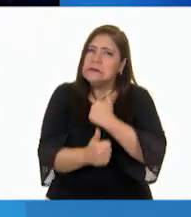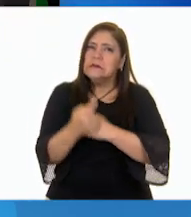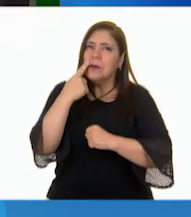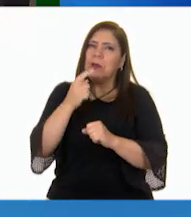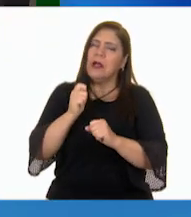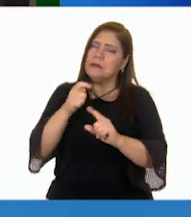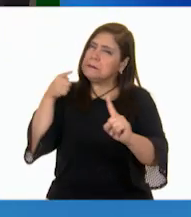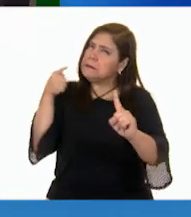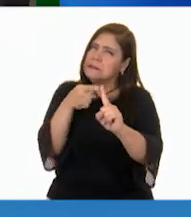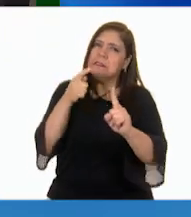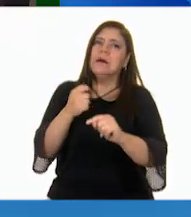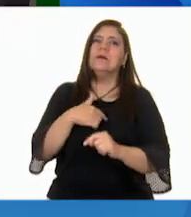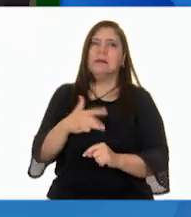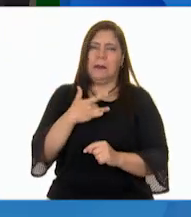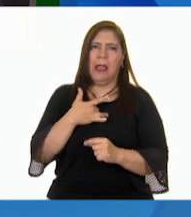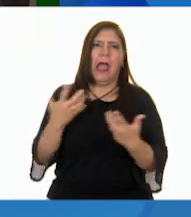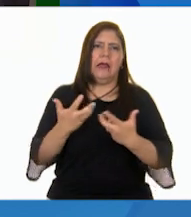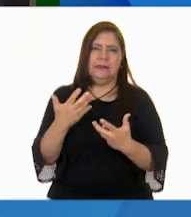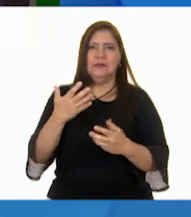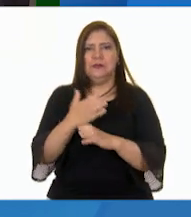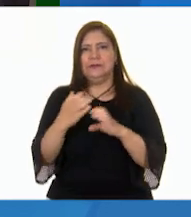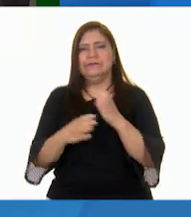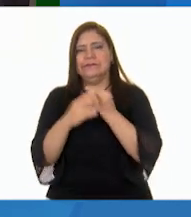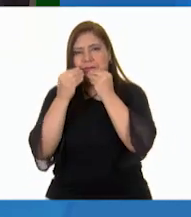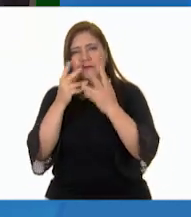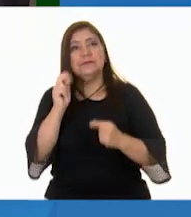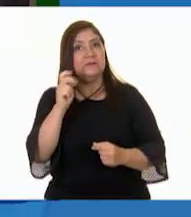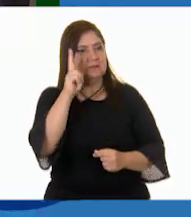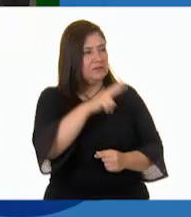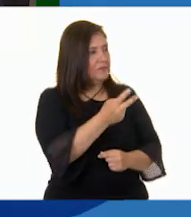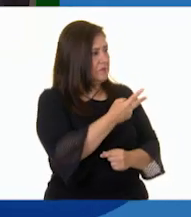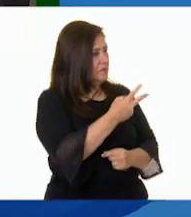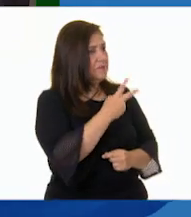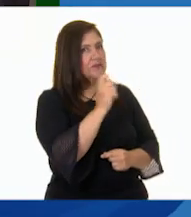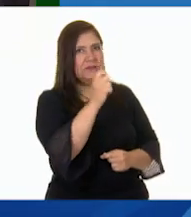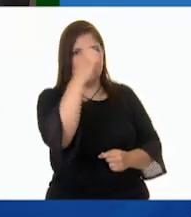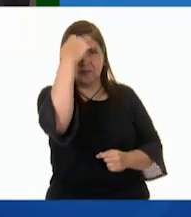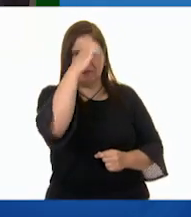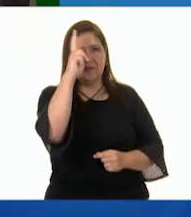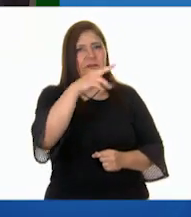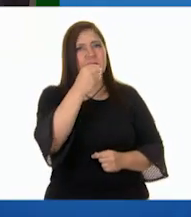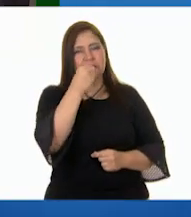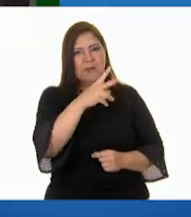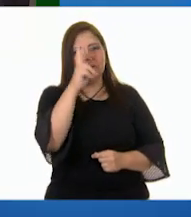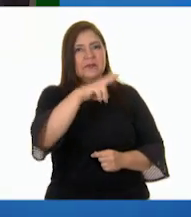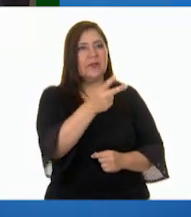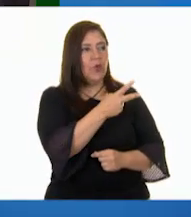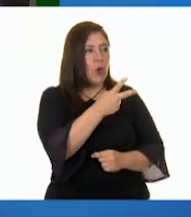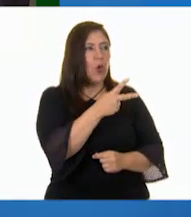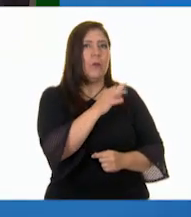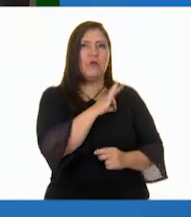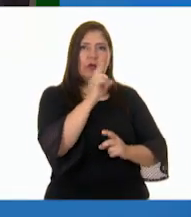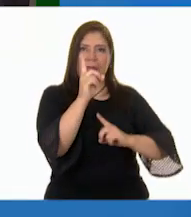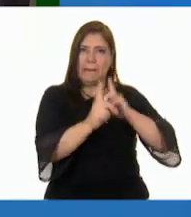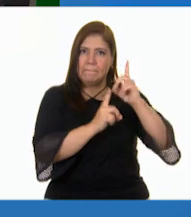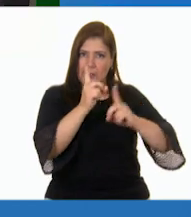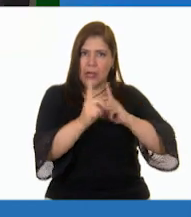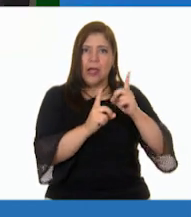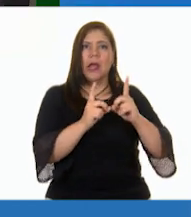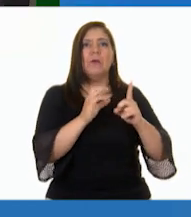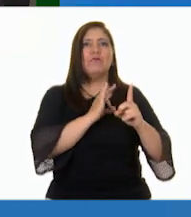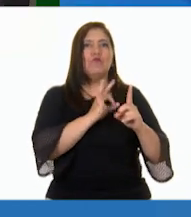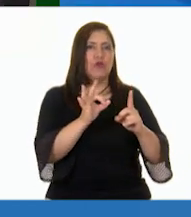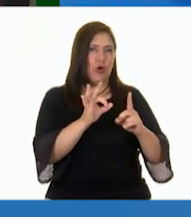maravillosas. Bueno, qué interesante escuchar la experiencia de estas dos jovencitas que se atreven a practicar un deporte de